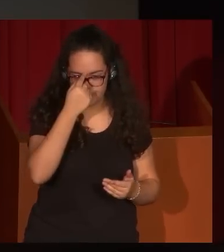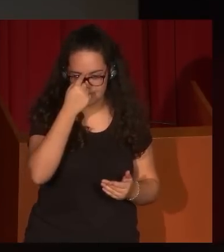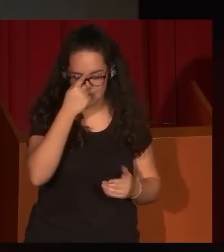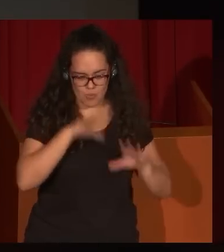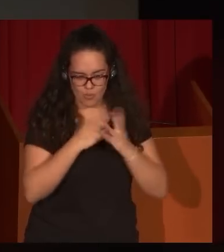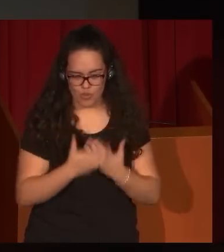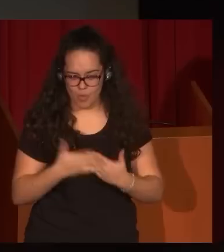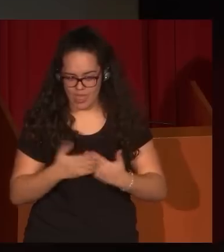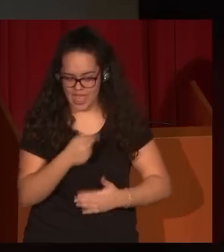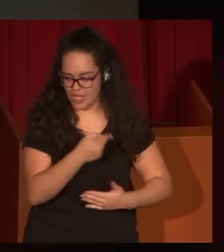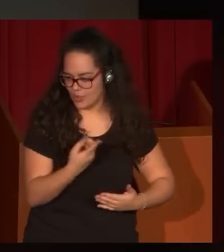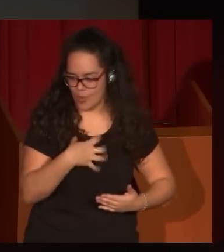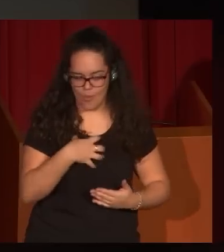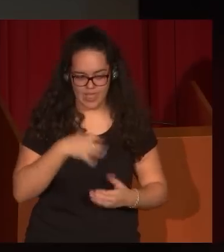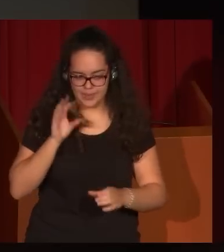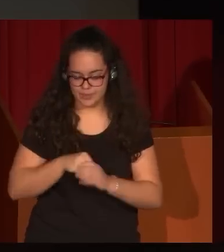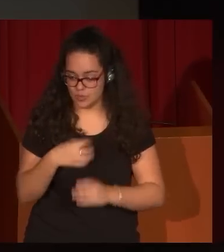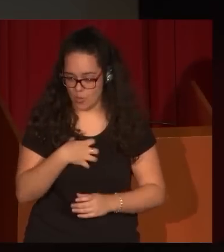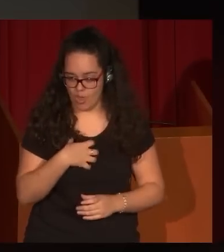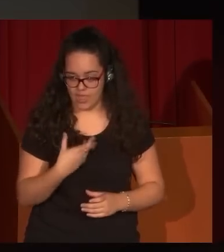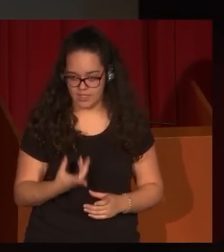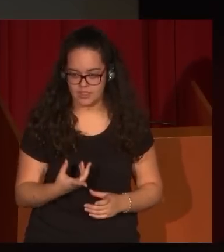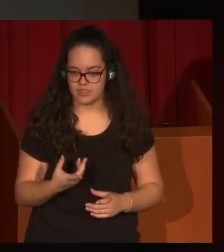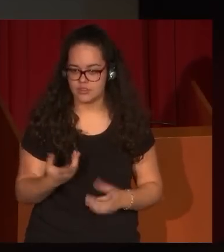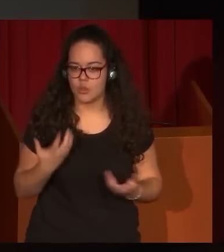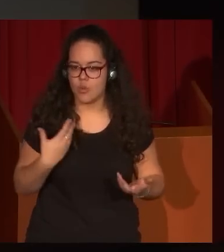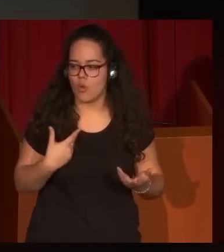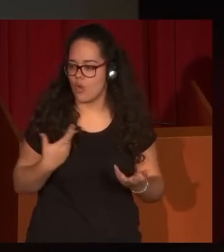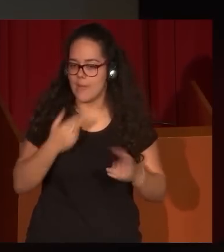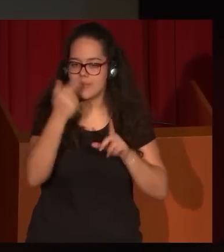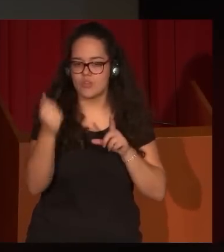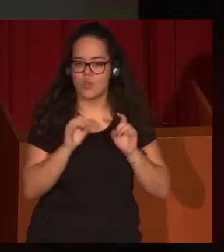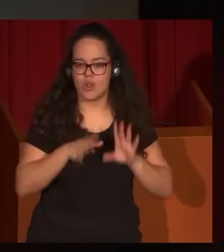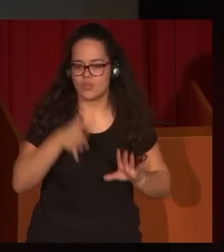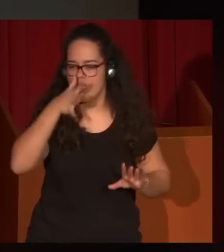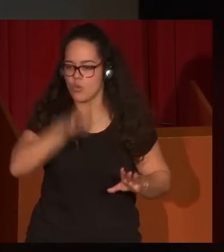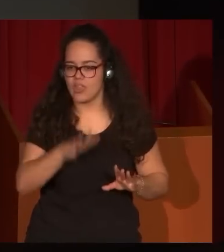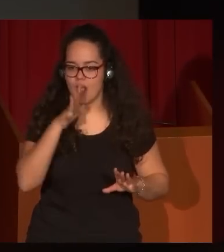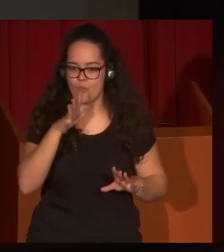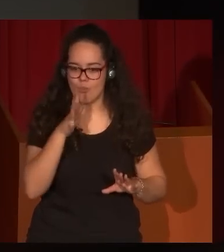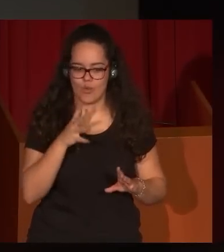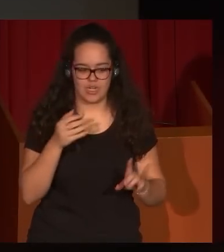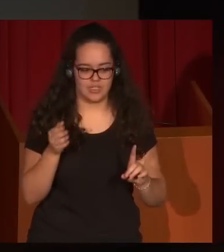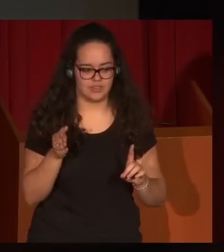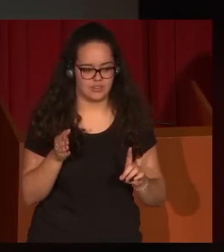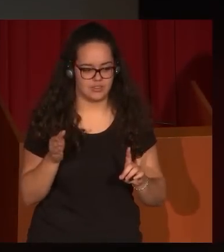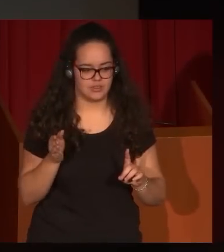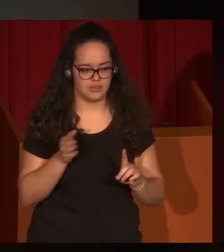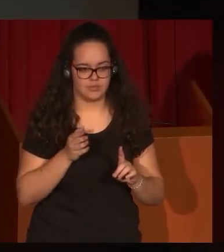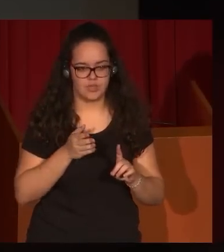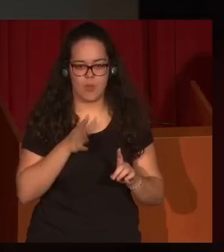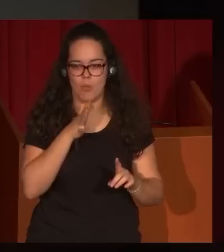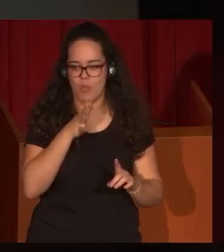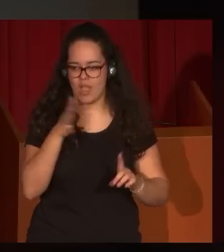moderno como el que Goya pensaba para su tiempo y es un acto como de denuncia de esa crueldad. Pero es que resulta que cuando Eugenio Lucas